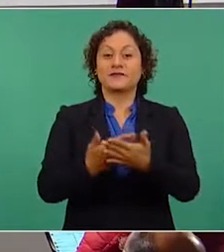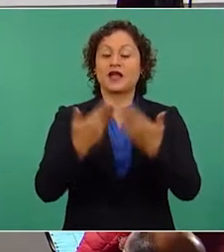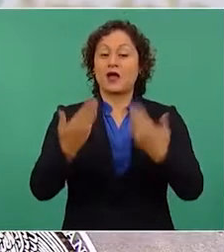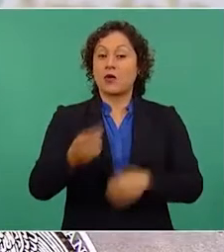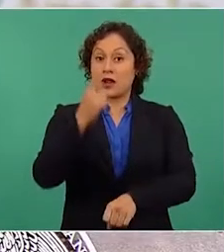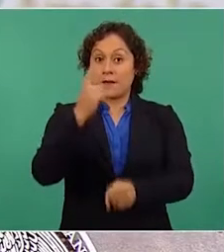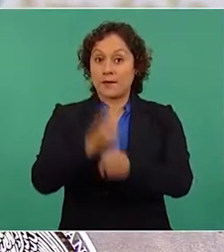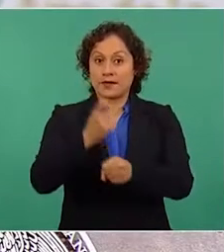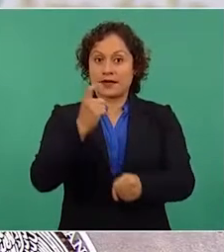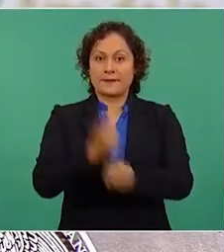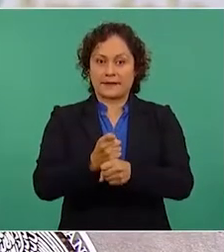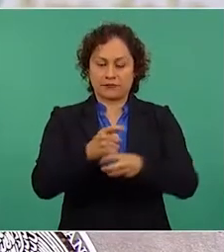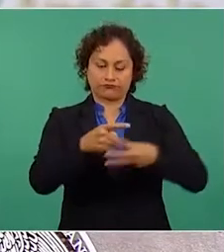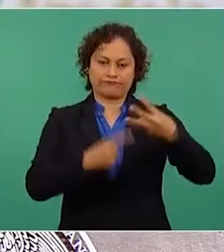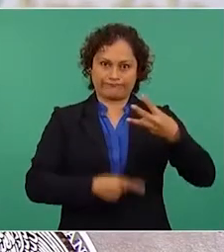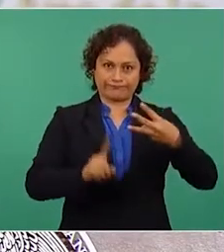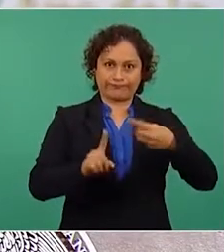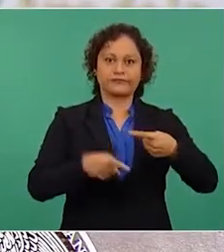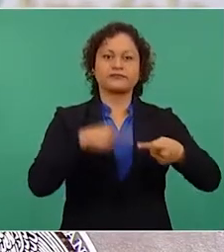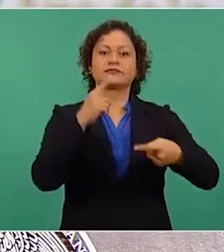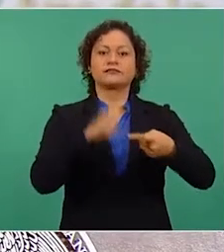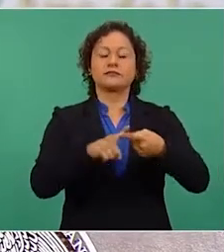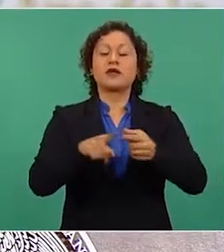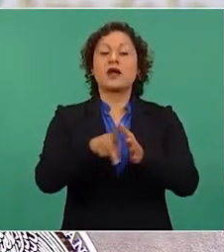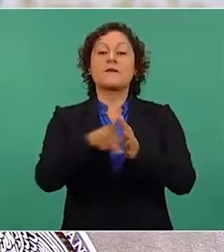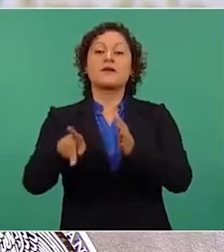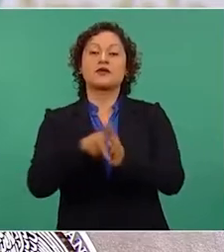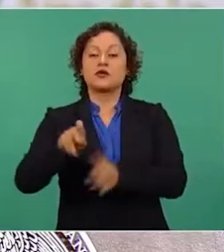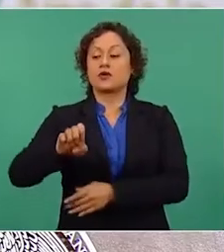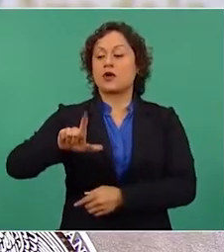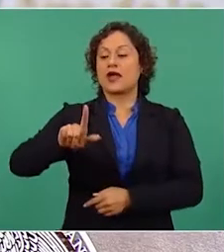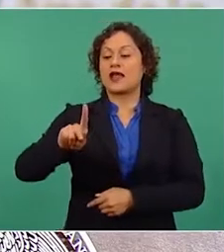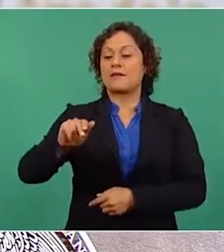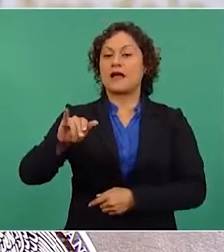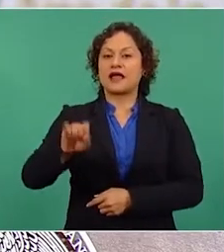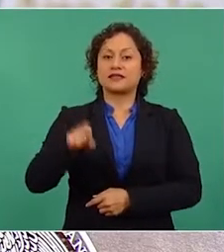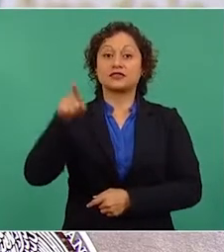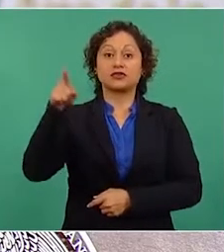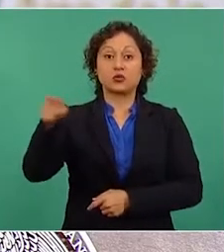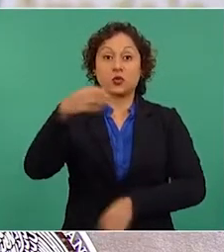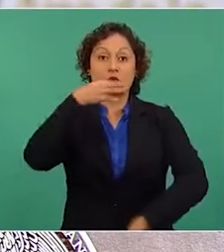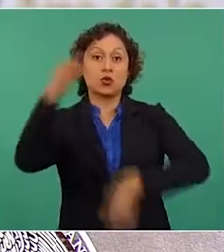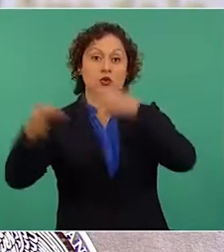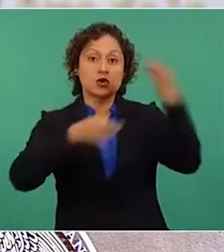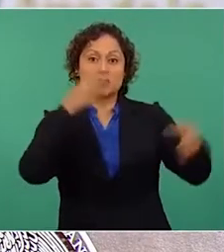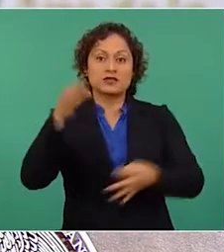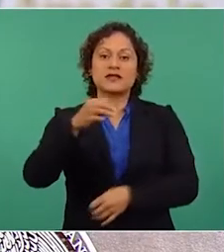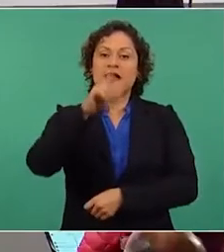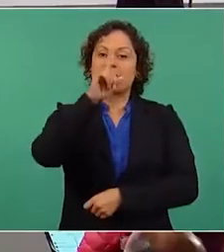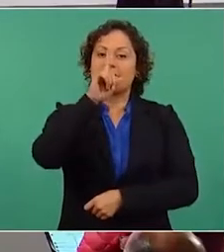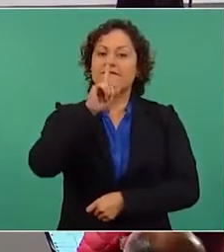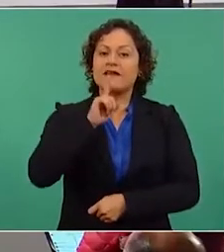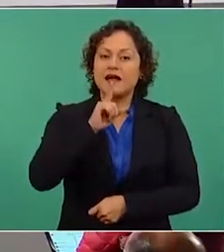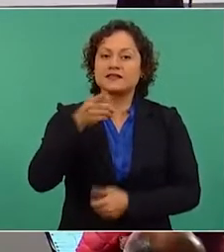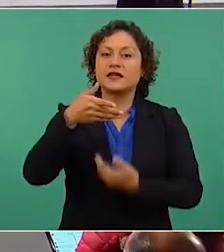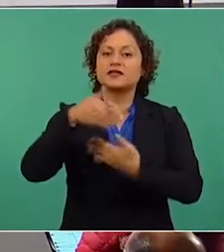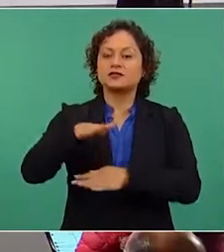El periódico español El País publica noticia falsa sobre la central nuclear de Laguna Verde.